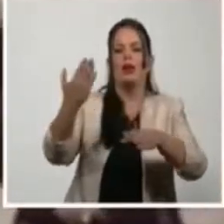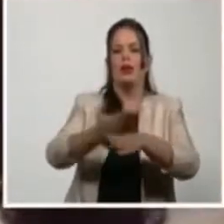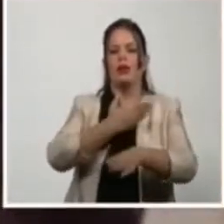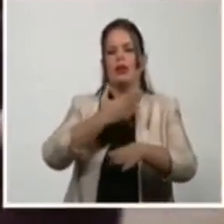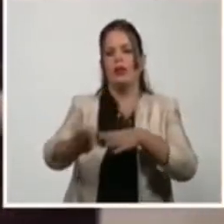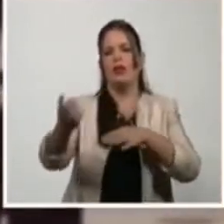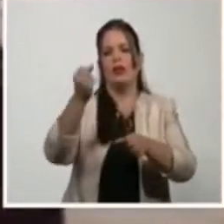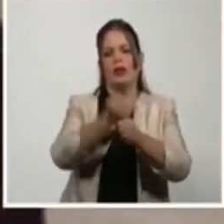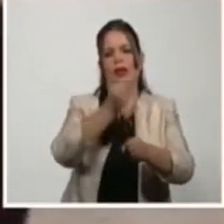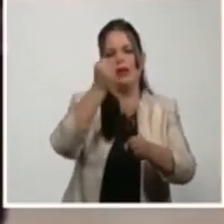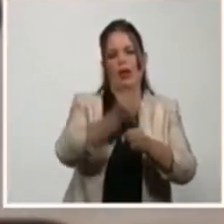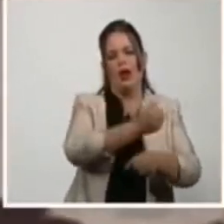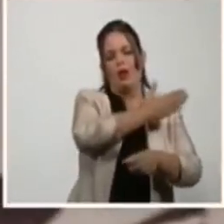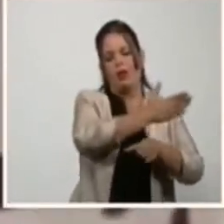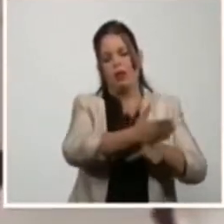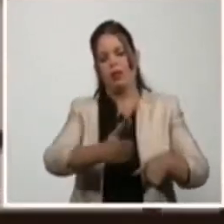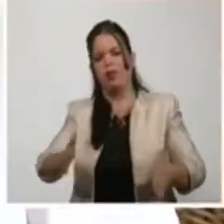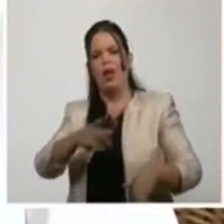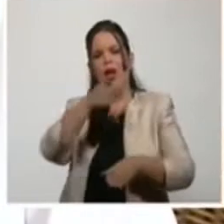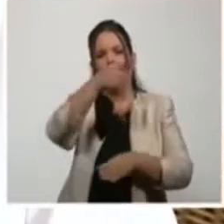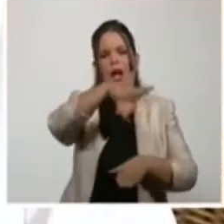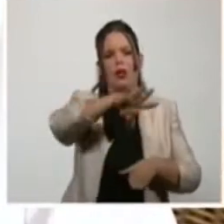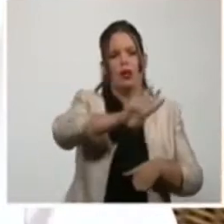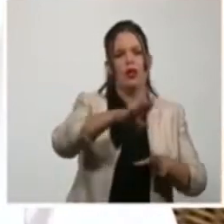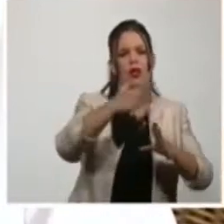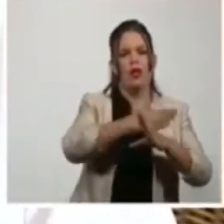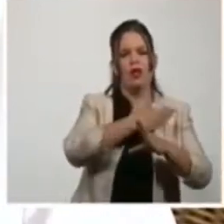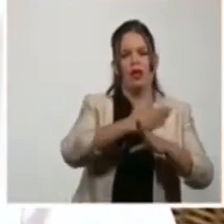largometrajes de ficción y 8 documentales.